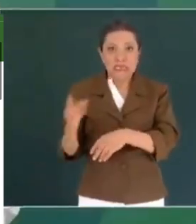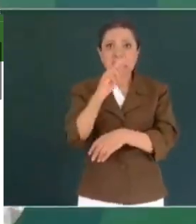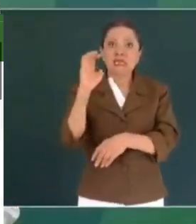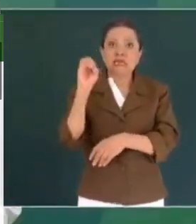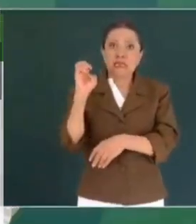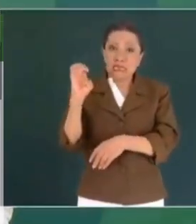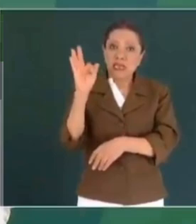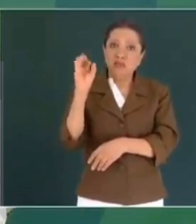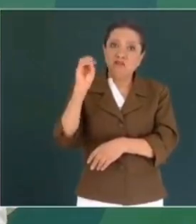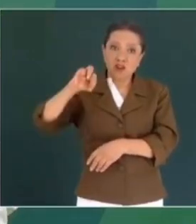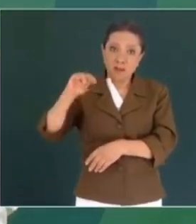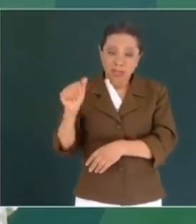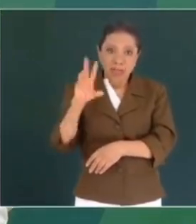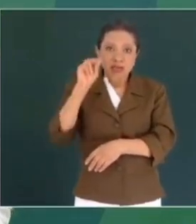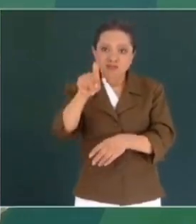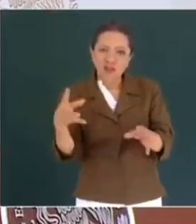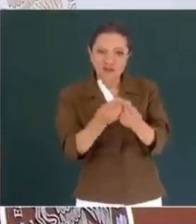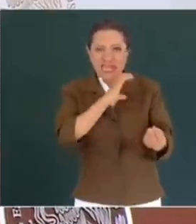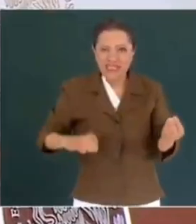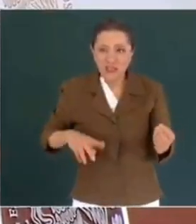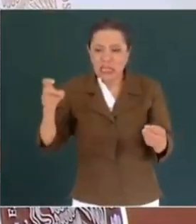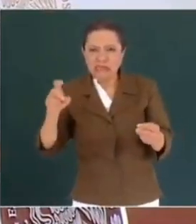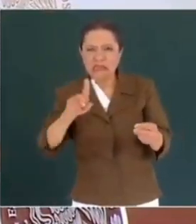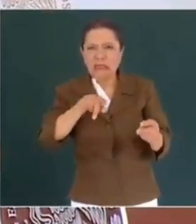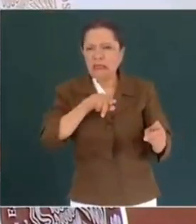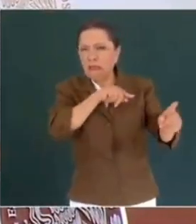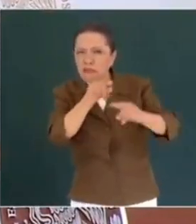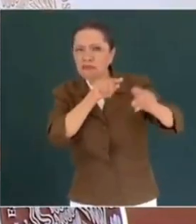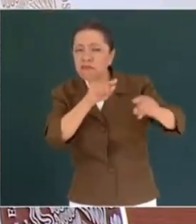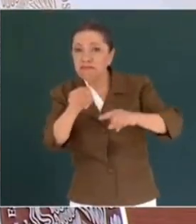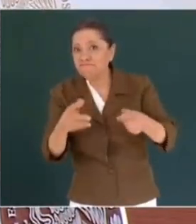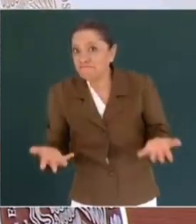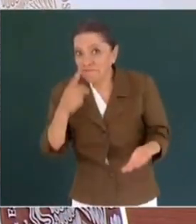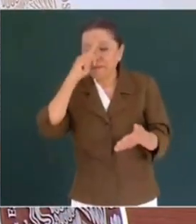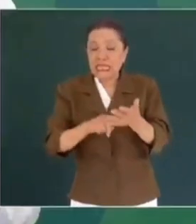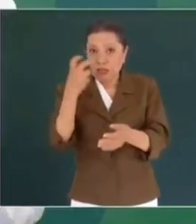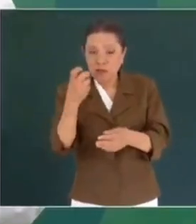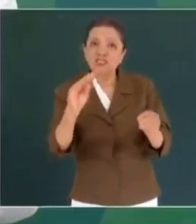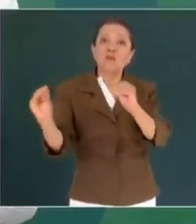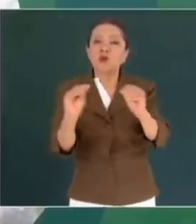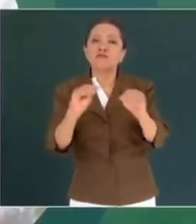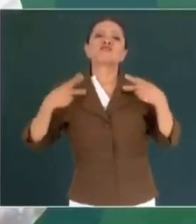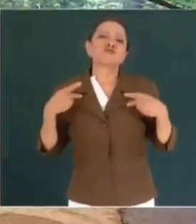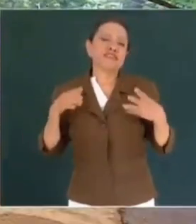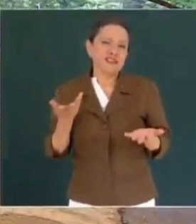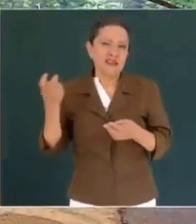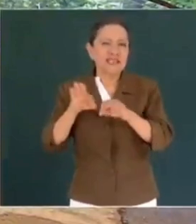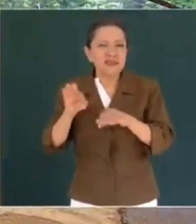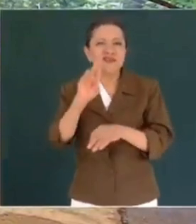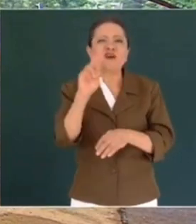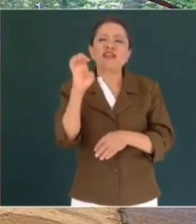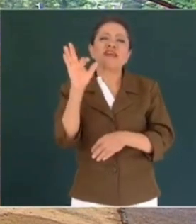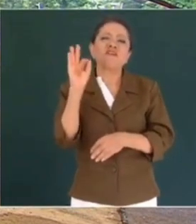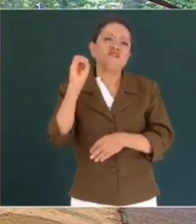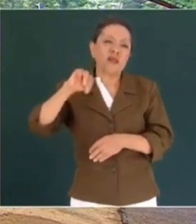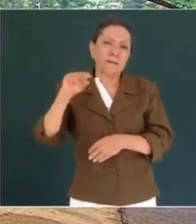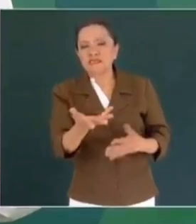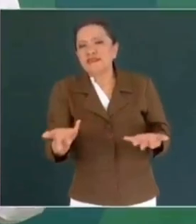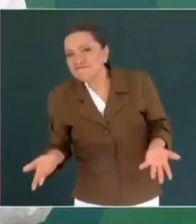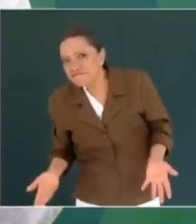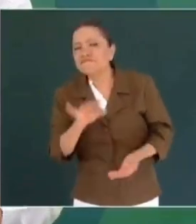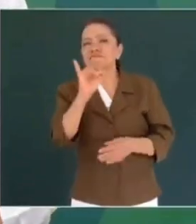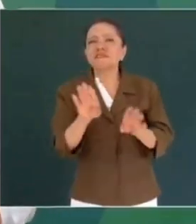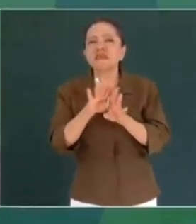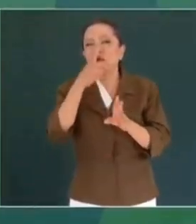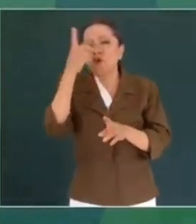golpeando. Creo que eso es lo que está pasando con el Movimiento Ciudadano. Reforma está. Puede ser que no está pegándole Reforma adelante.